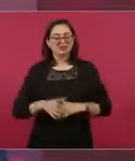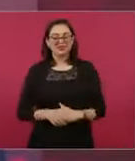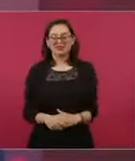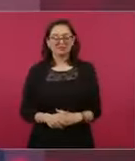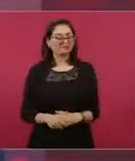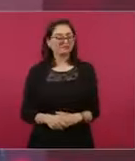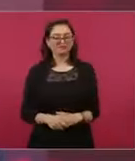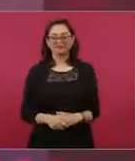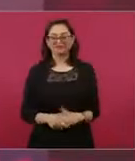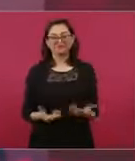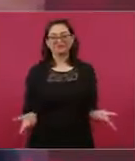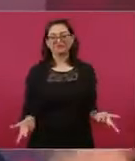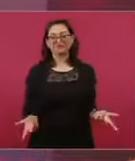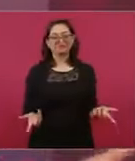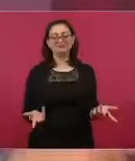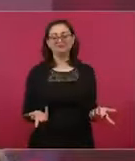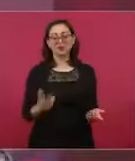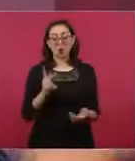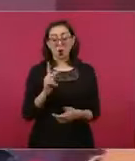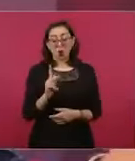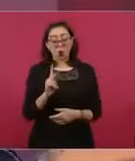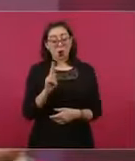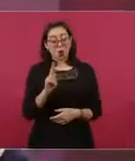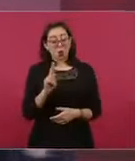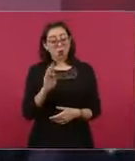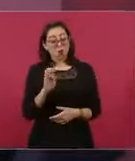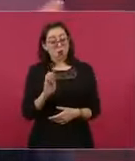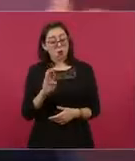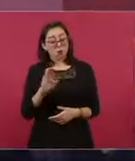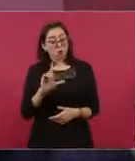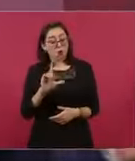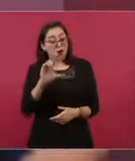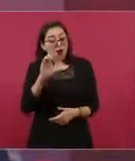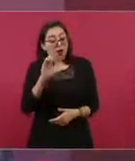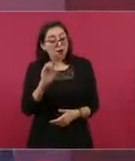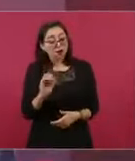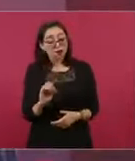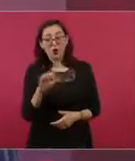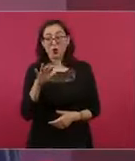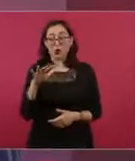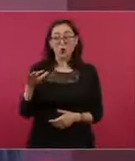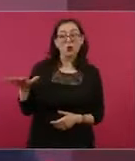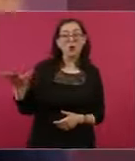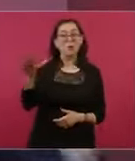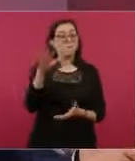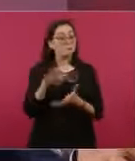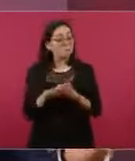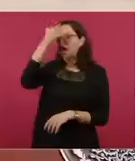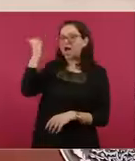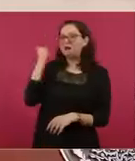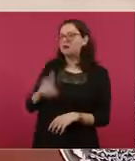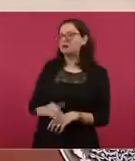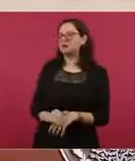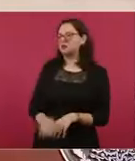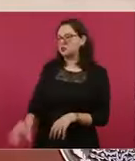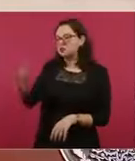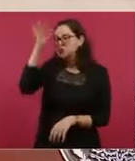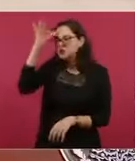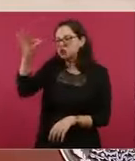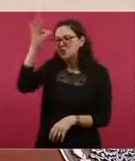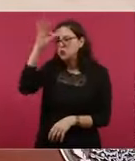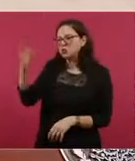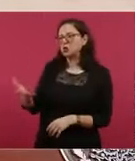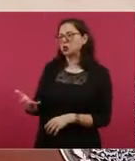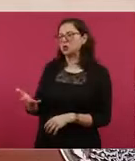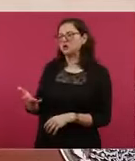siempre. El pueblo no sabe, el pueblo es tonto. Tonto